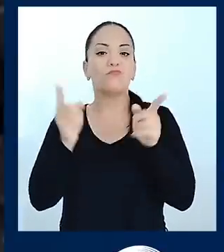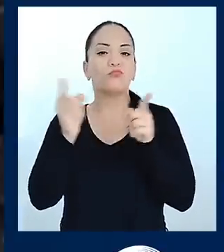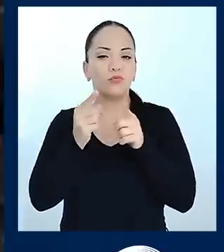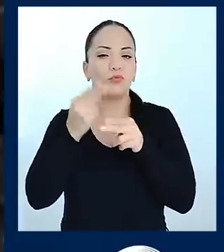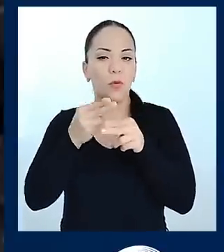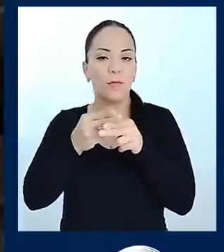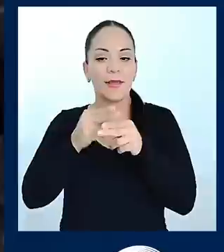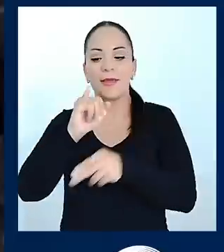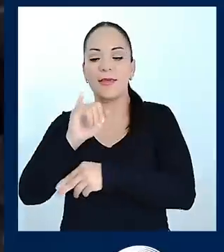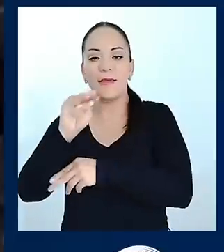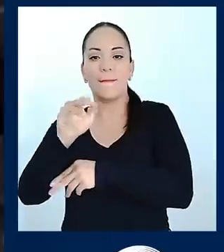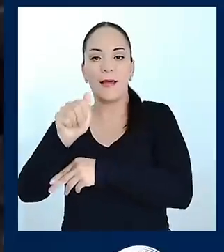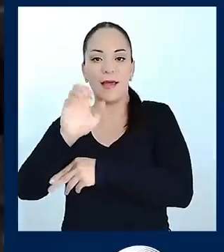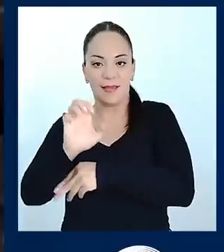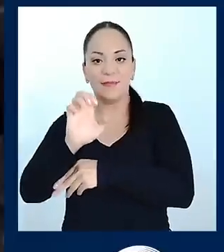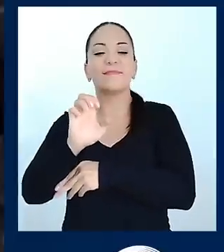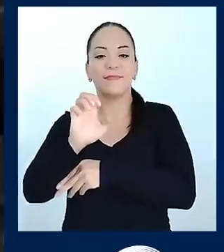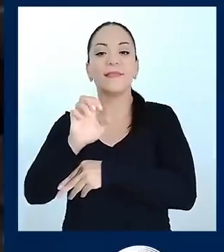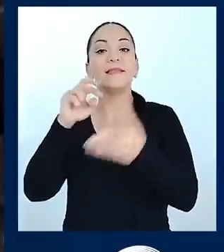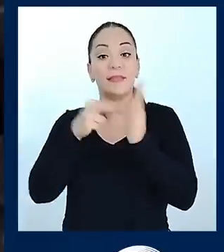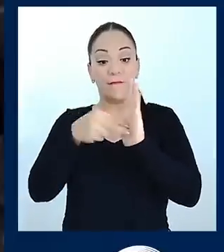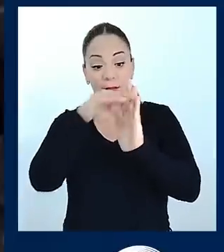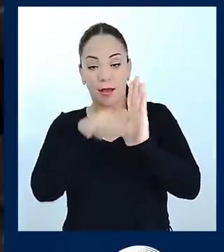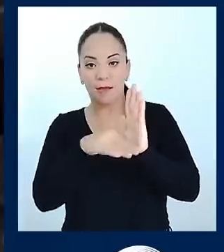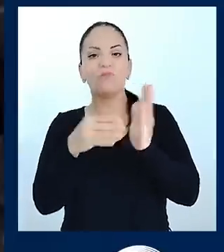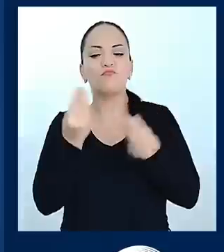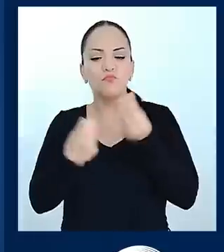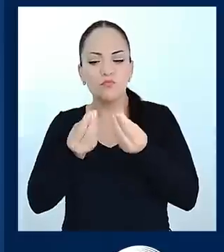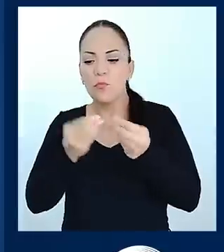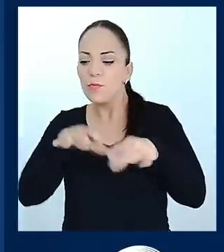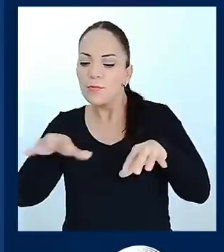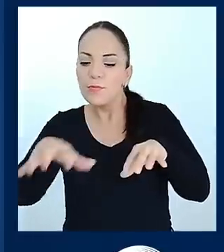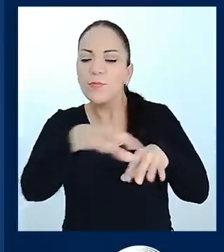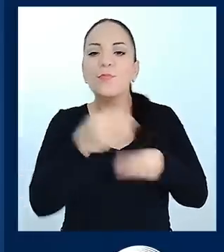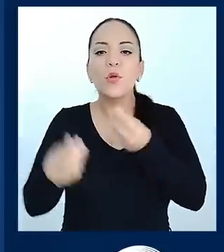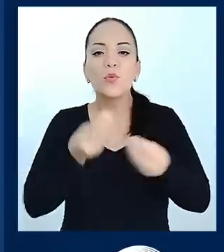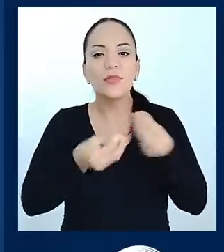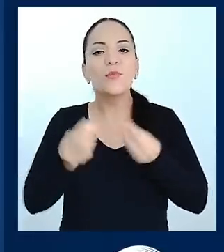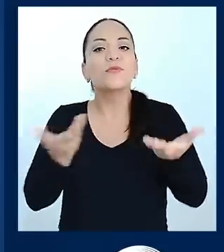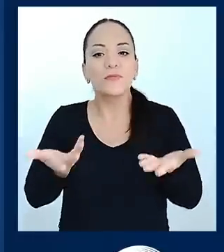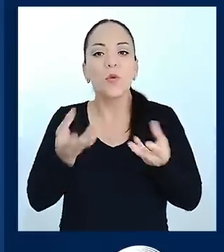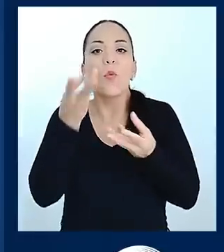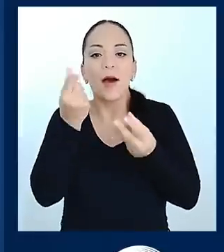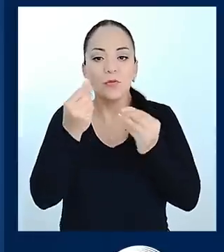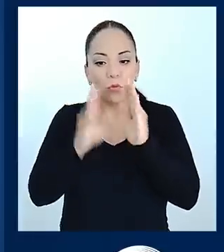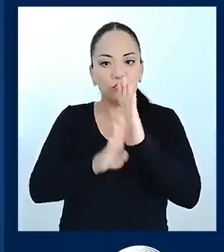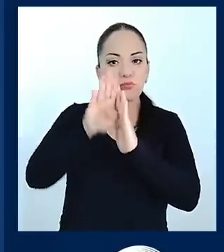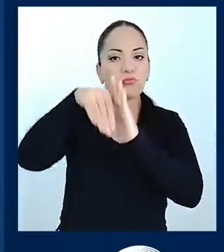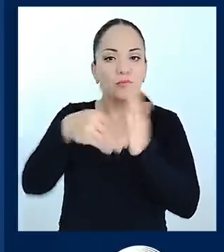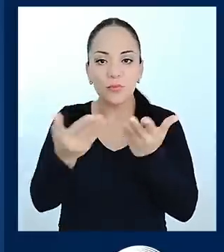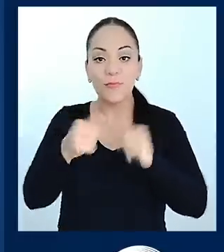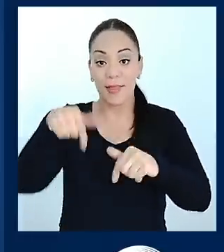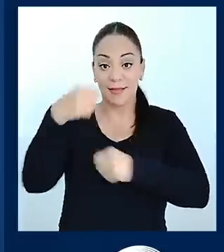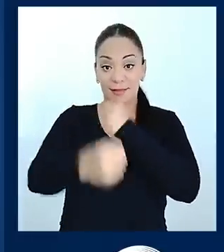eso mede el comportamiento de los sectores productivos del país, en lo que llevamos de este año las